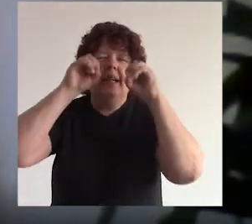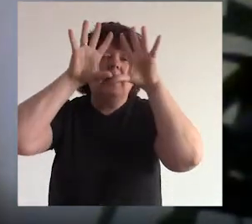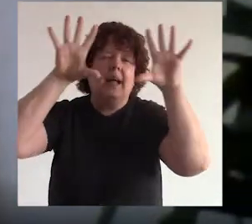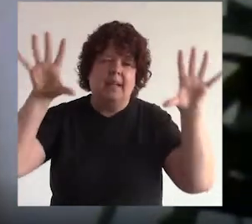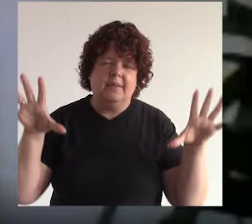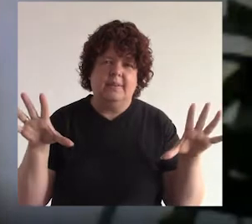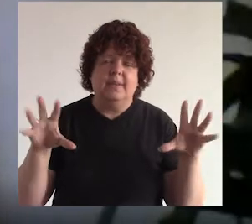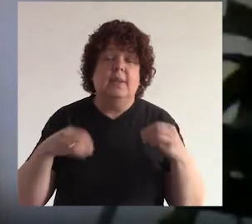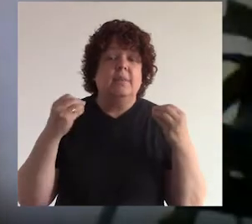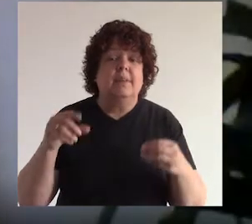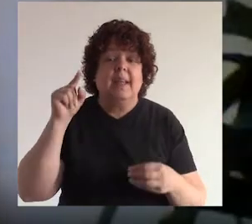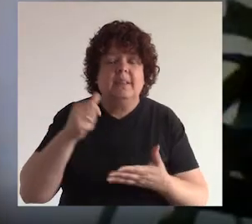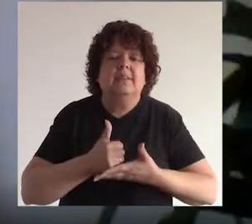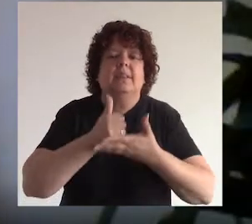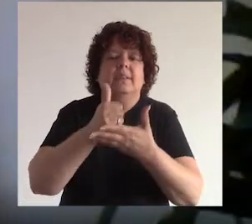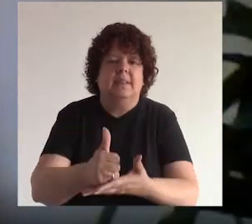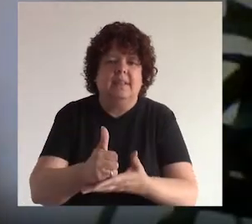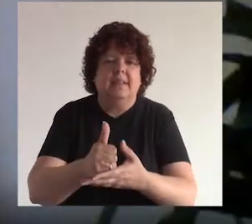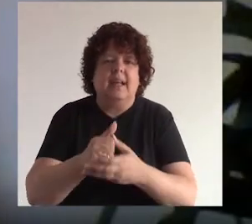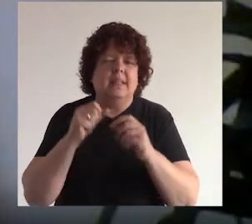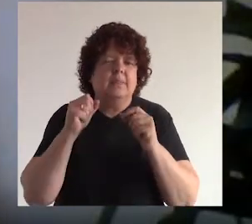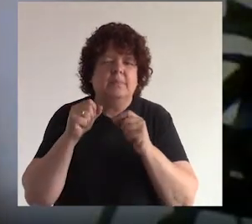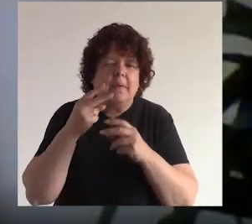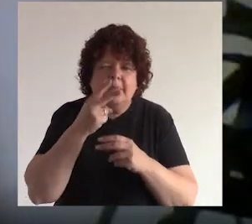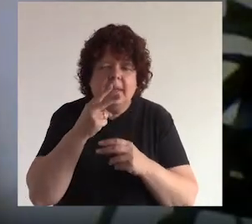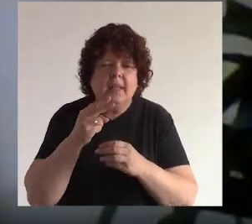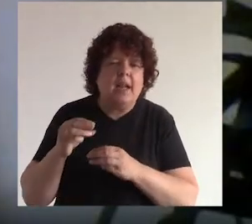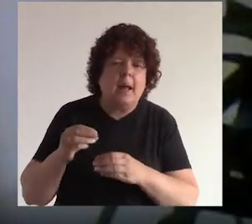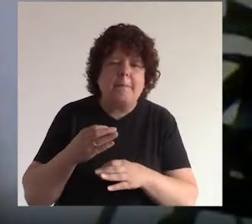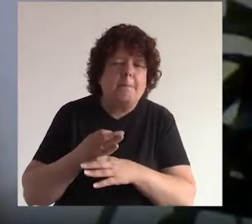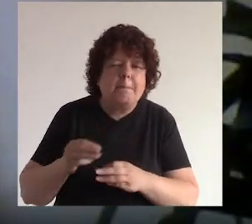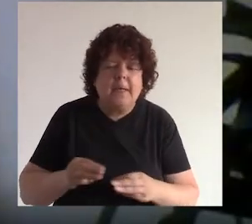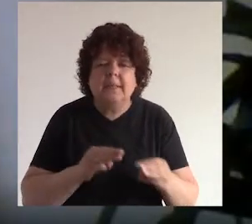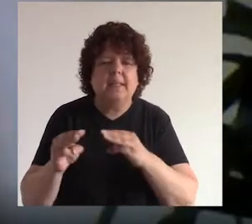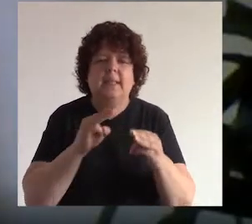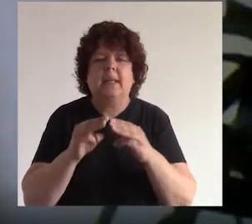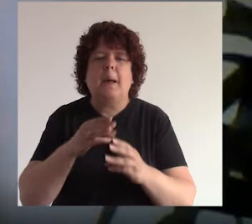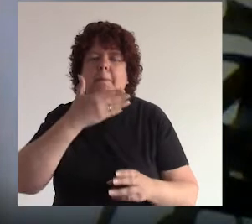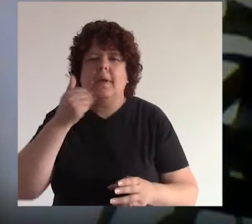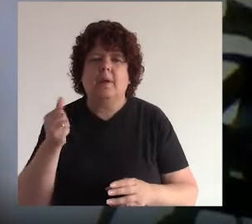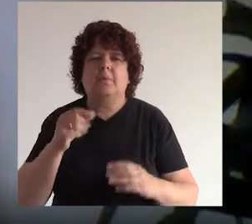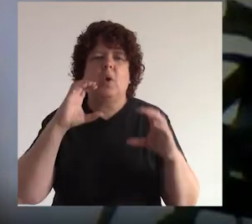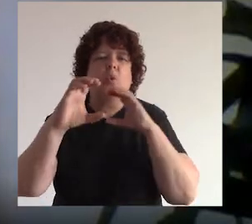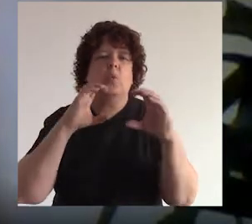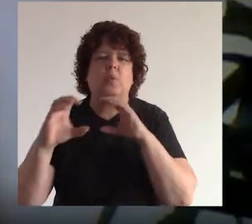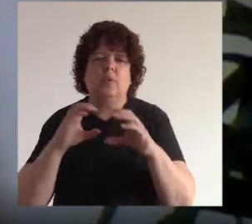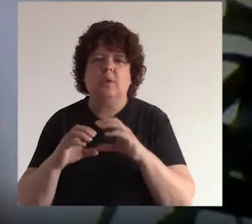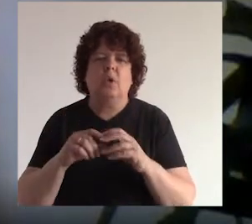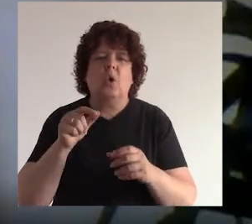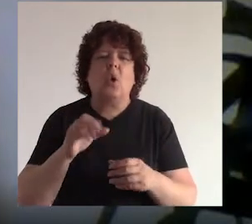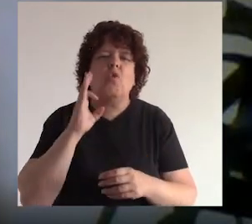tenerlo muy claro porque eso les va a ayudar a descubrir la forma más eficaz de comunicarse con su